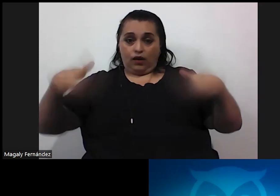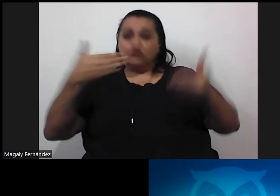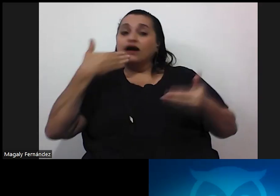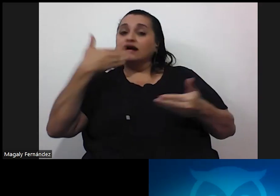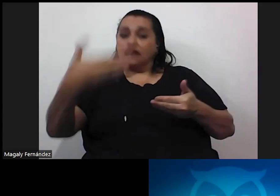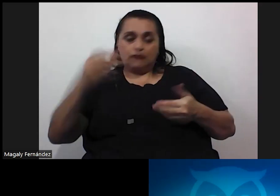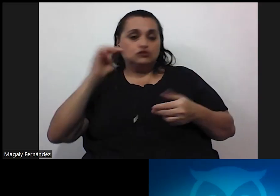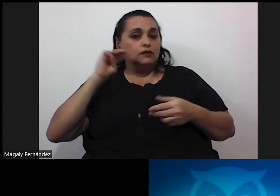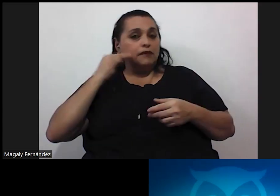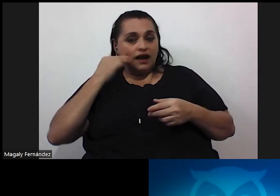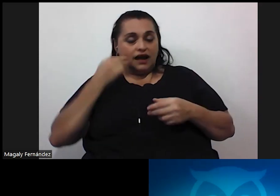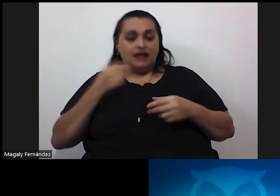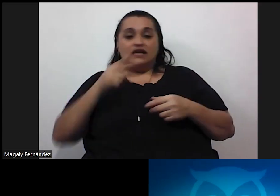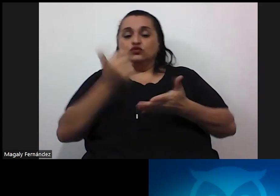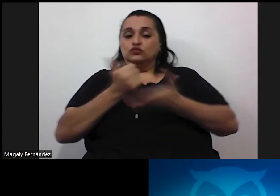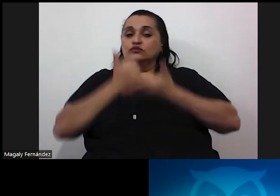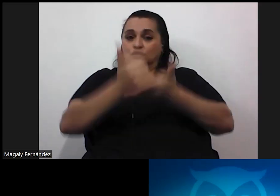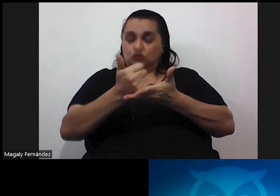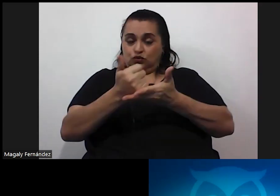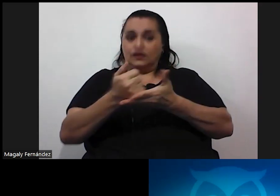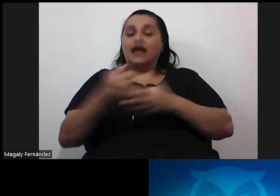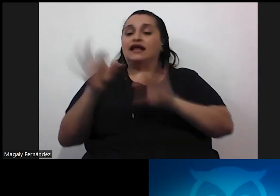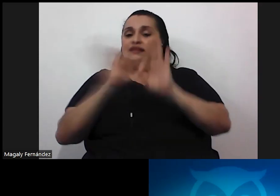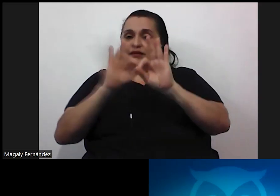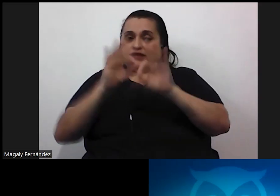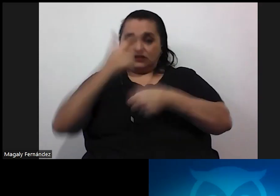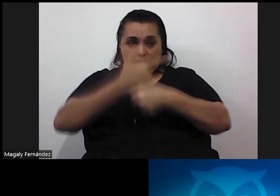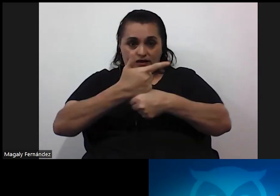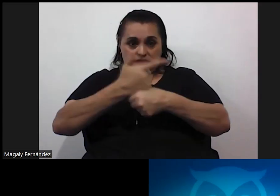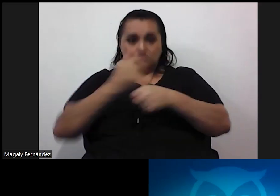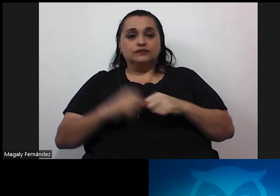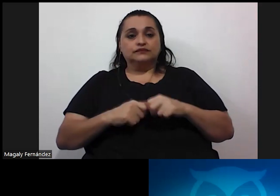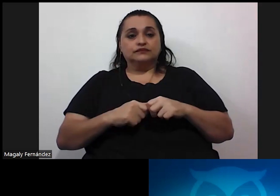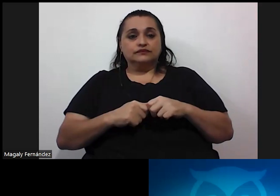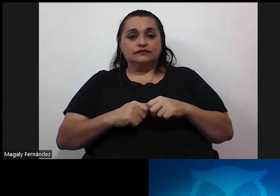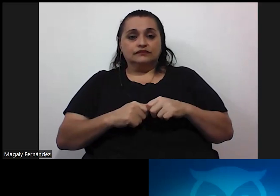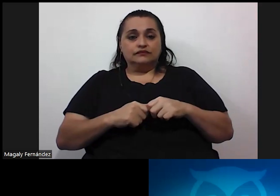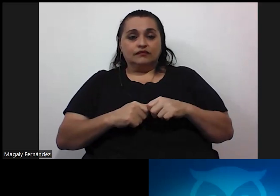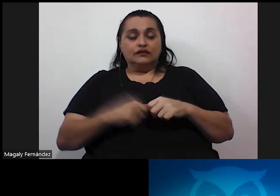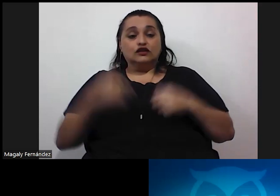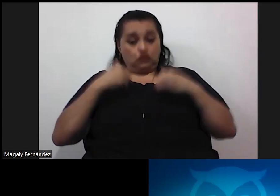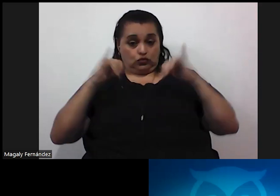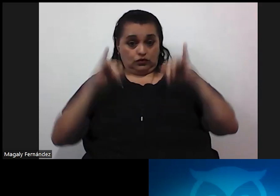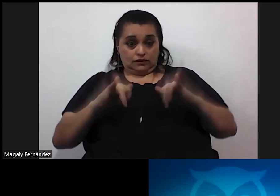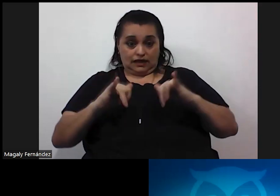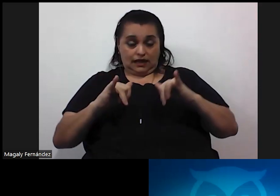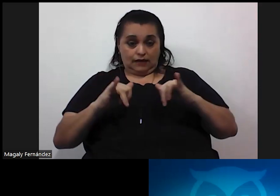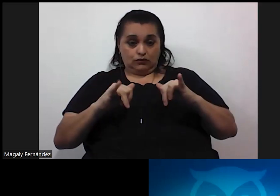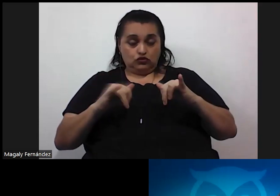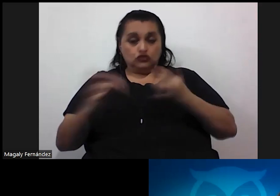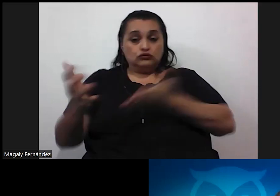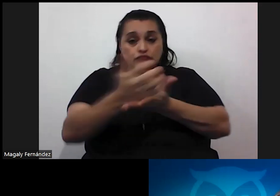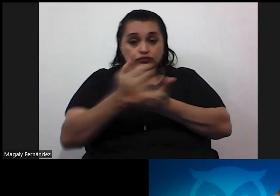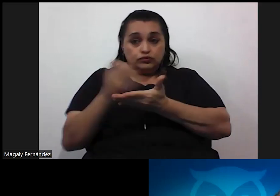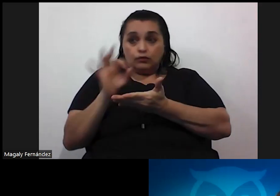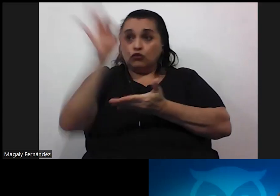Magali que nos ha estado colaborando en la interpretación Alesco estaremos entonces recopilando la próxima